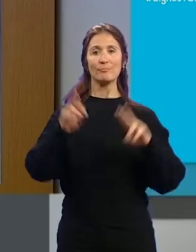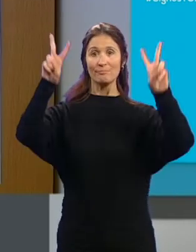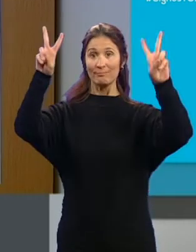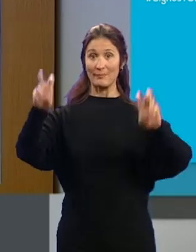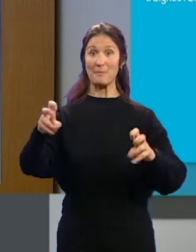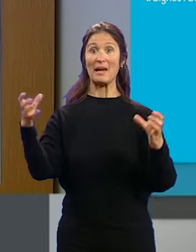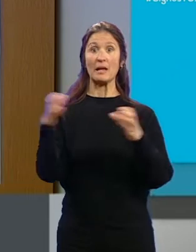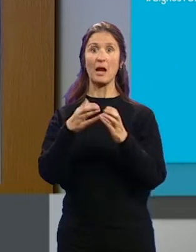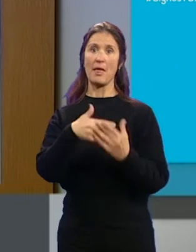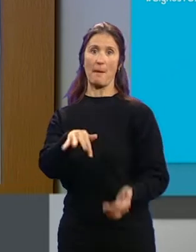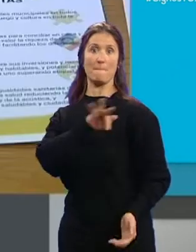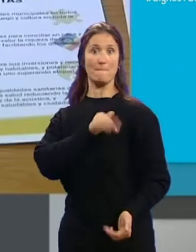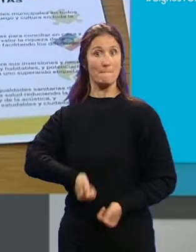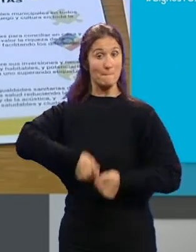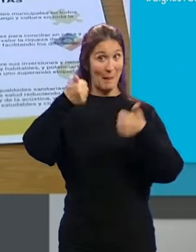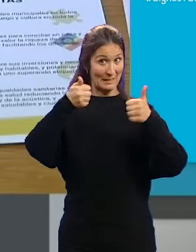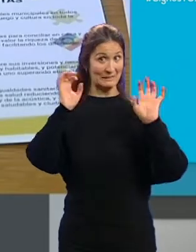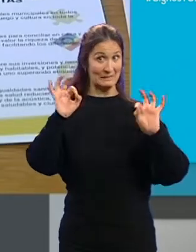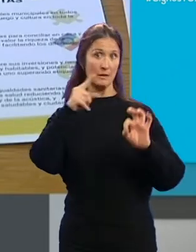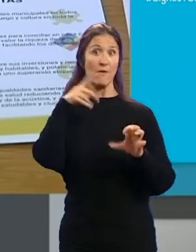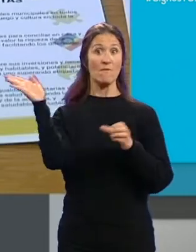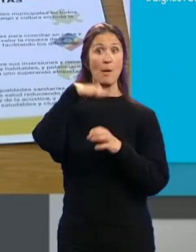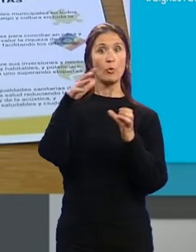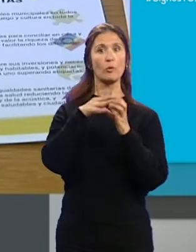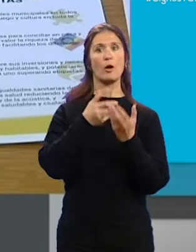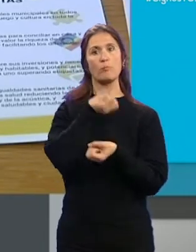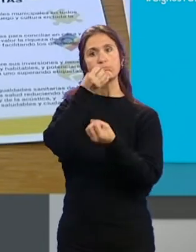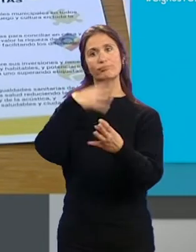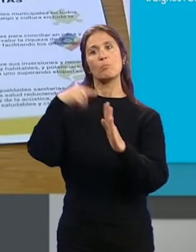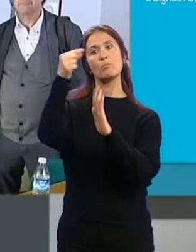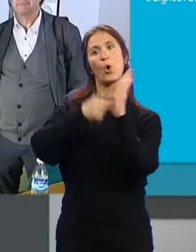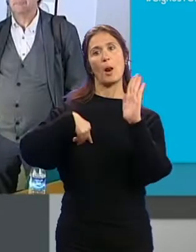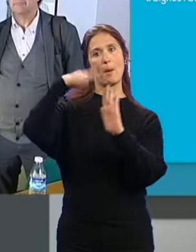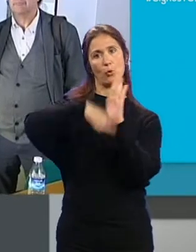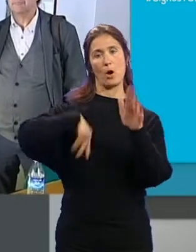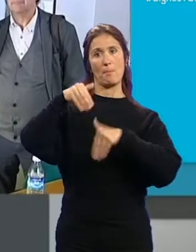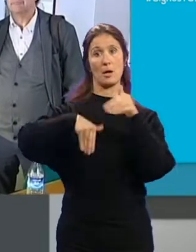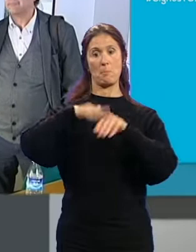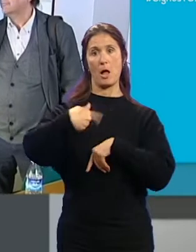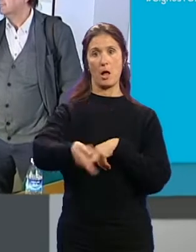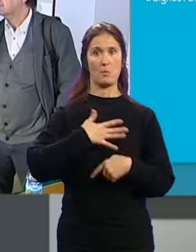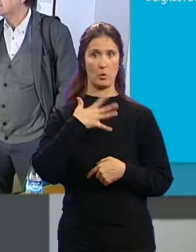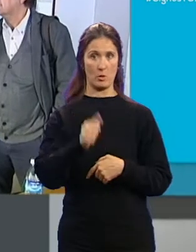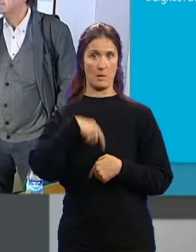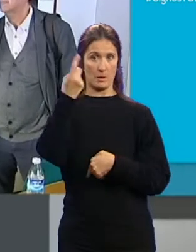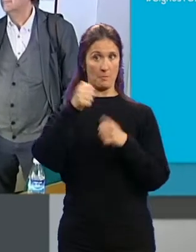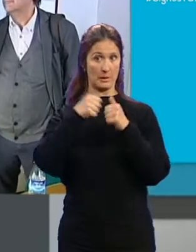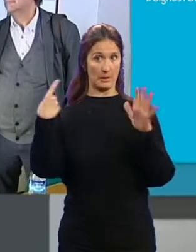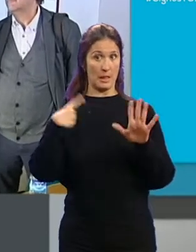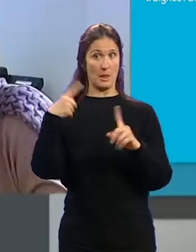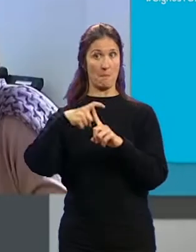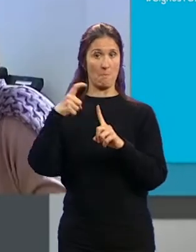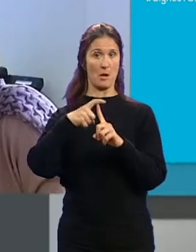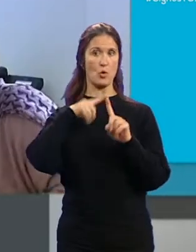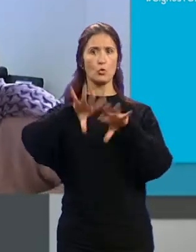Granada merece más... ...Vamos Granada ha dado a conocer... ...los principales puntos de su programa electoral... ...para las elecciones municipales del 26 de mayo... ...se